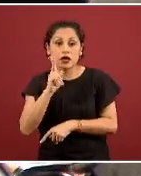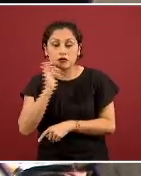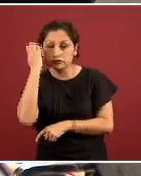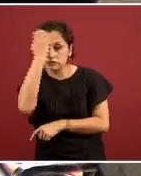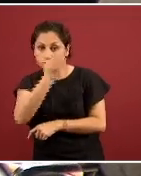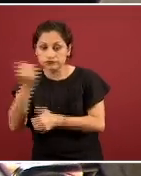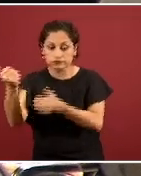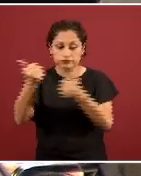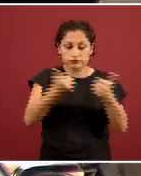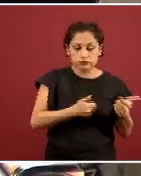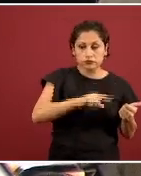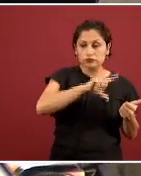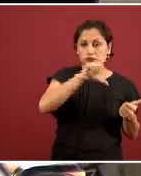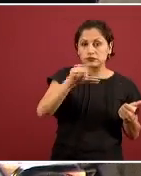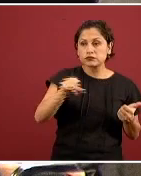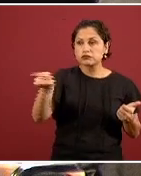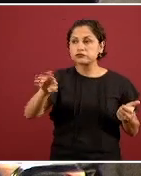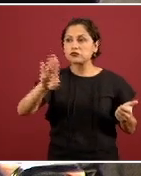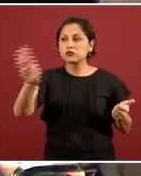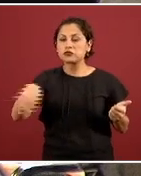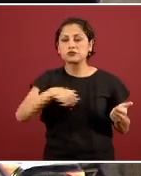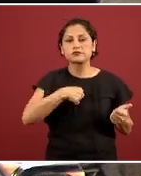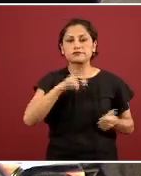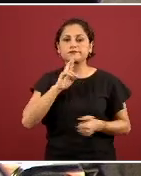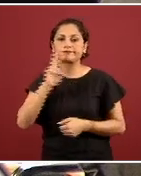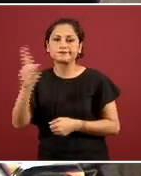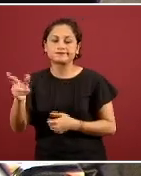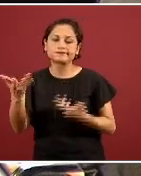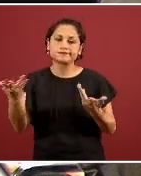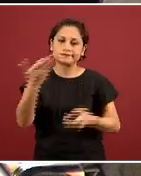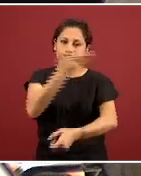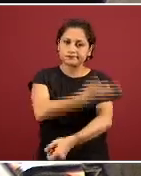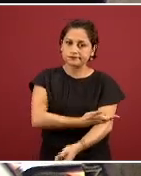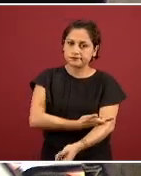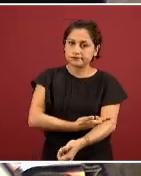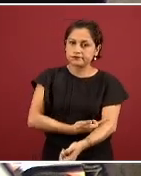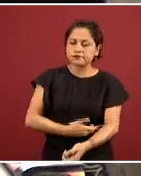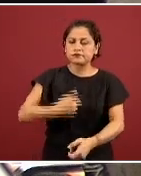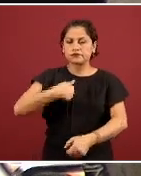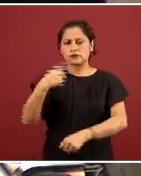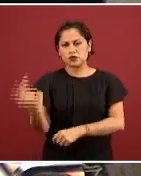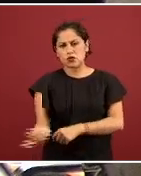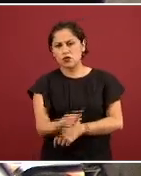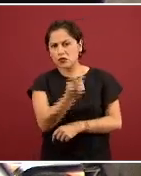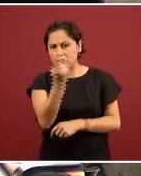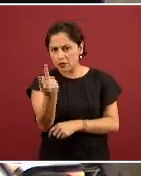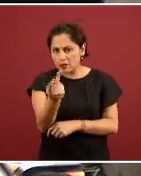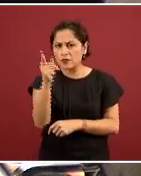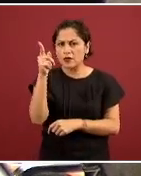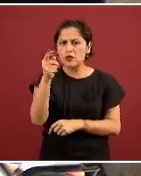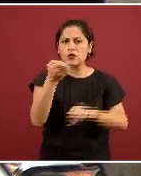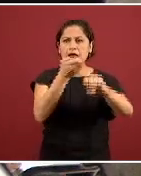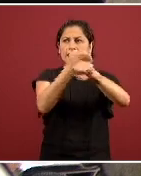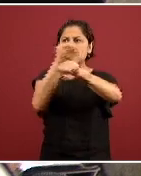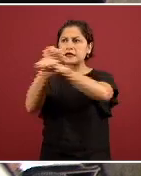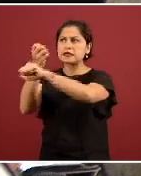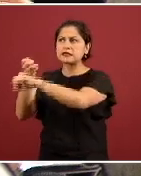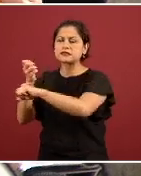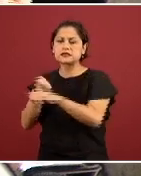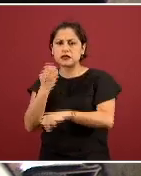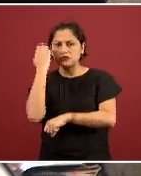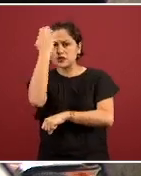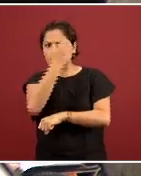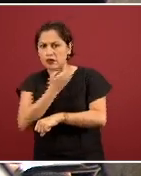y la pregunta aquí sería ¿qué porcentaje de todas las muestras que se están haciendo en el país están enviándose a la Ciudad de México y cuántos días